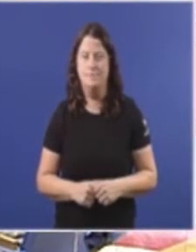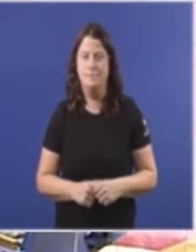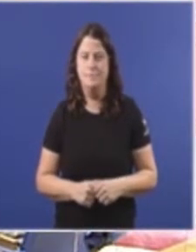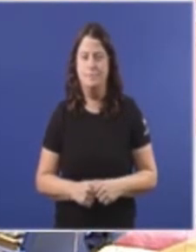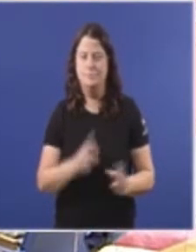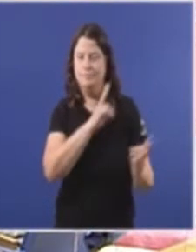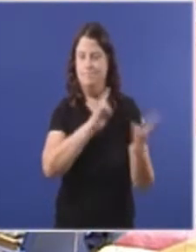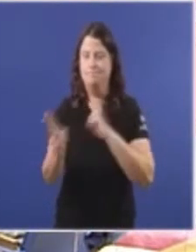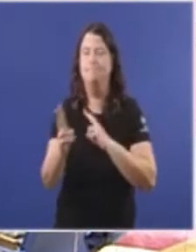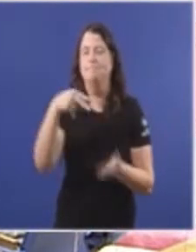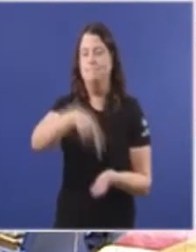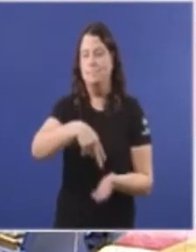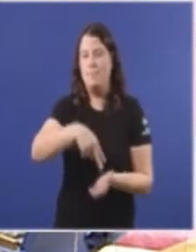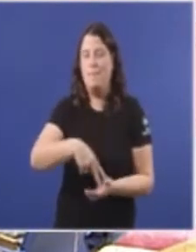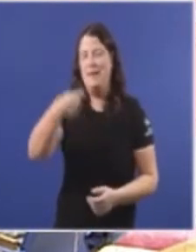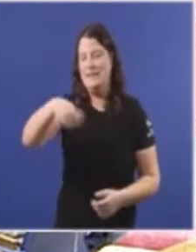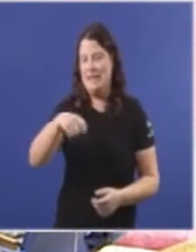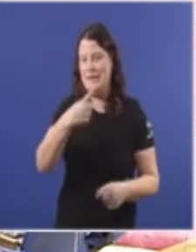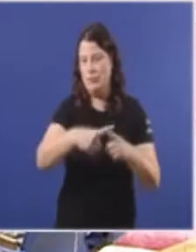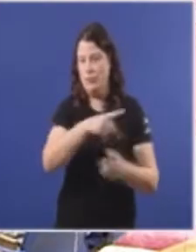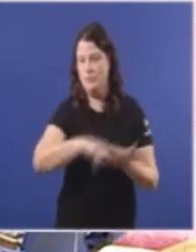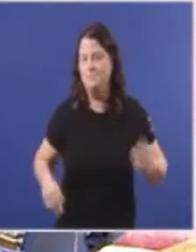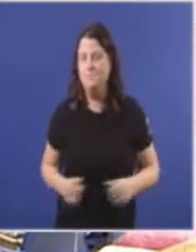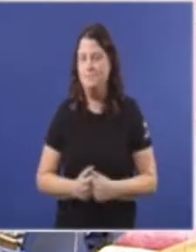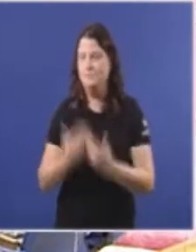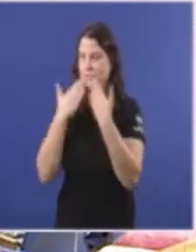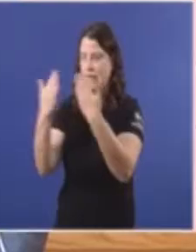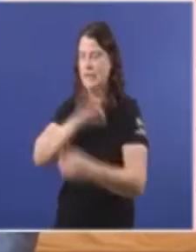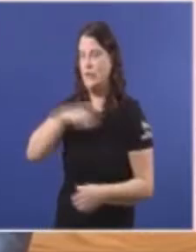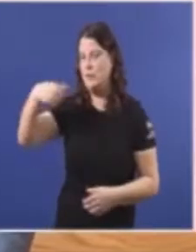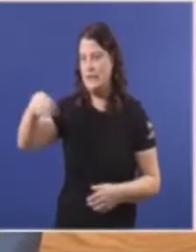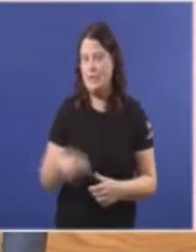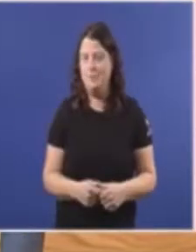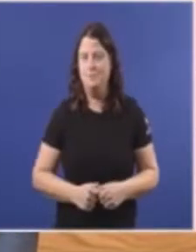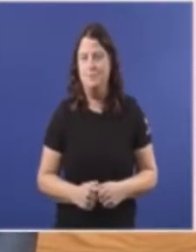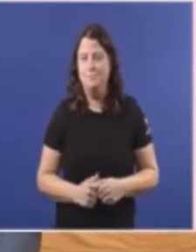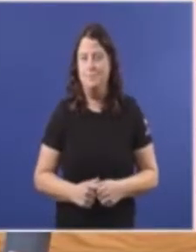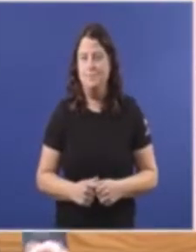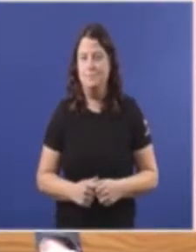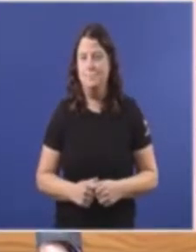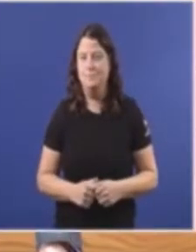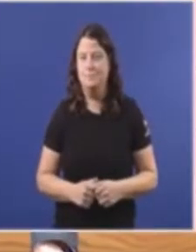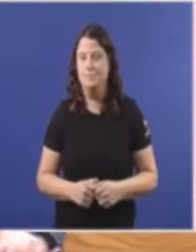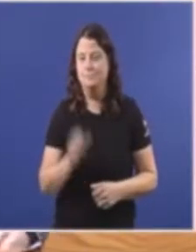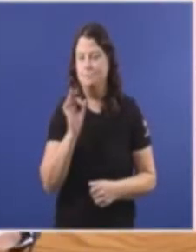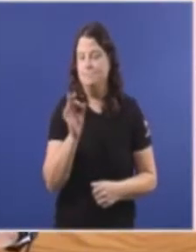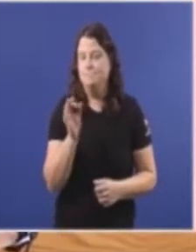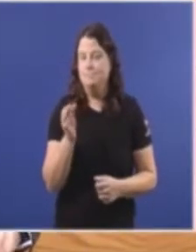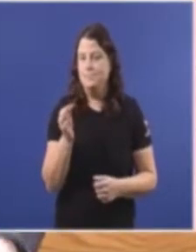Resposta do presidente da Xunta Moitas gracias, señor presidente Certamente asombra